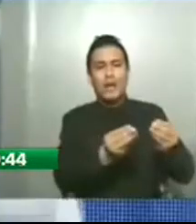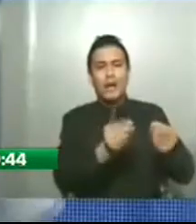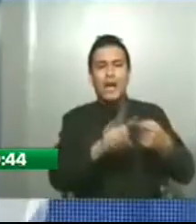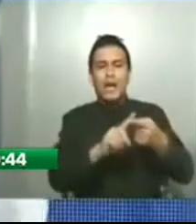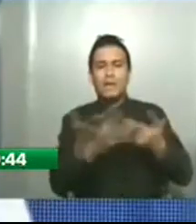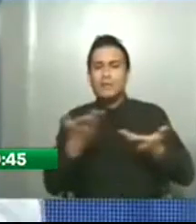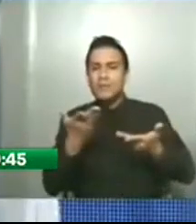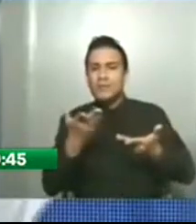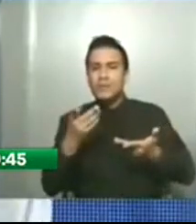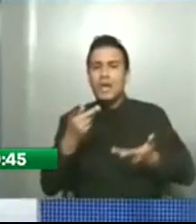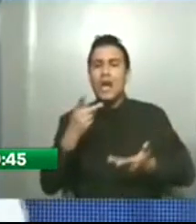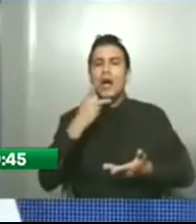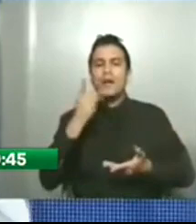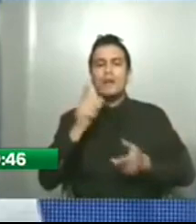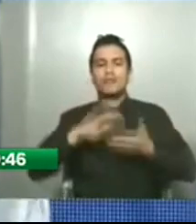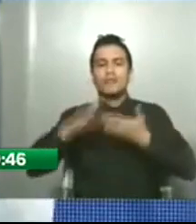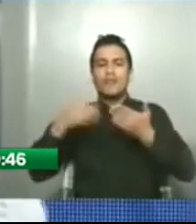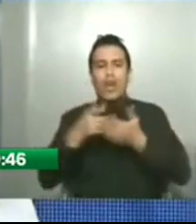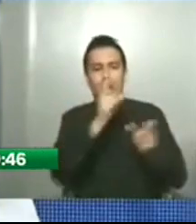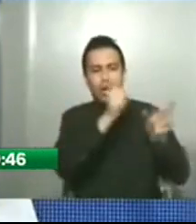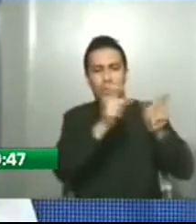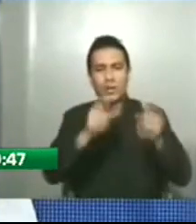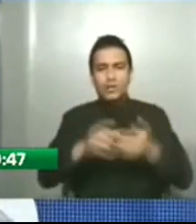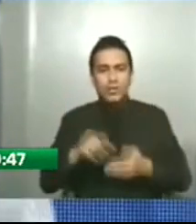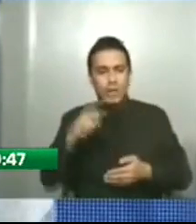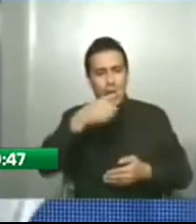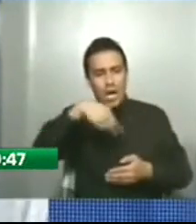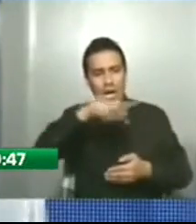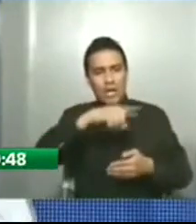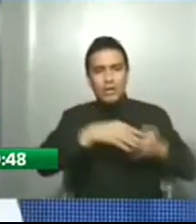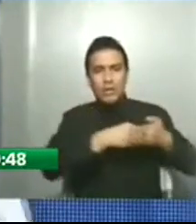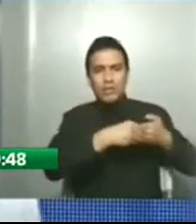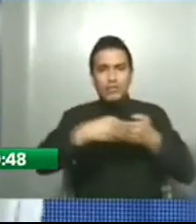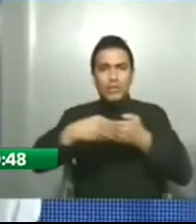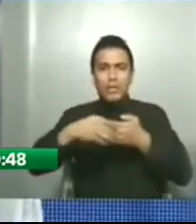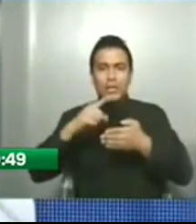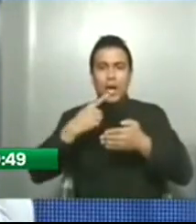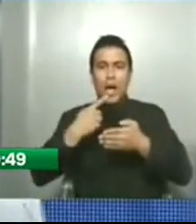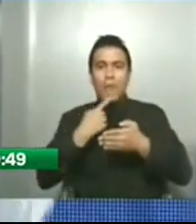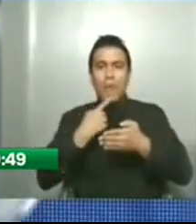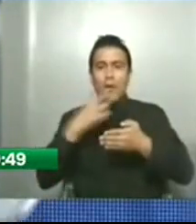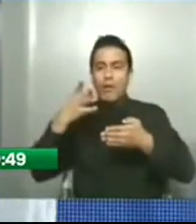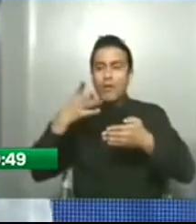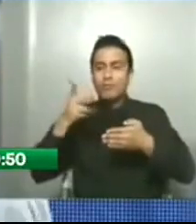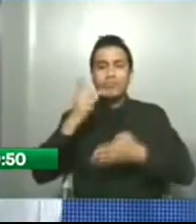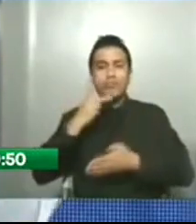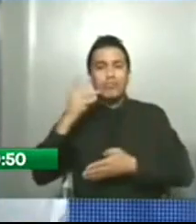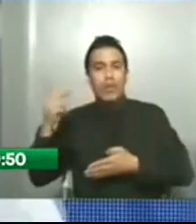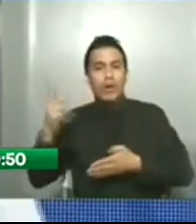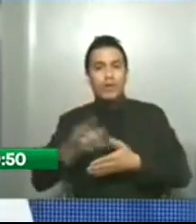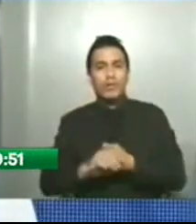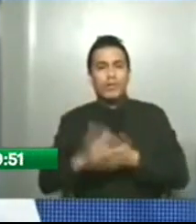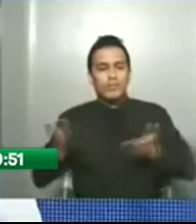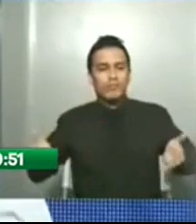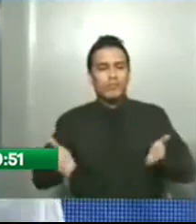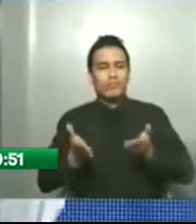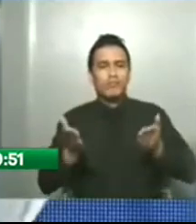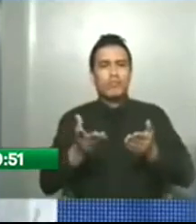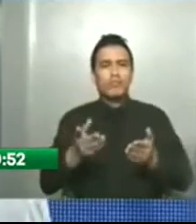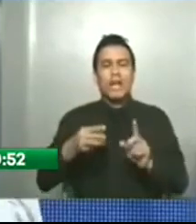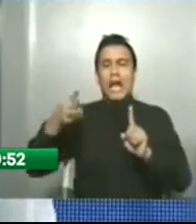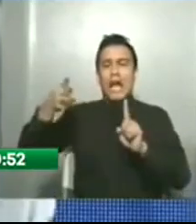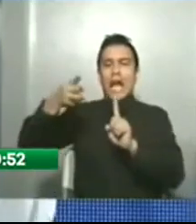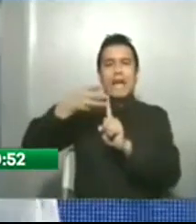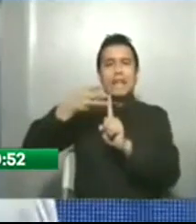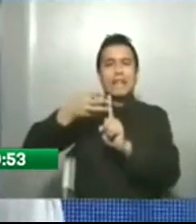prefectura dirigida por el pueblo impulsará la dotación de internet gratuito para todos